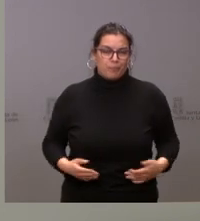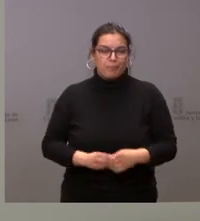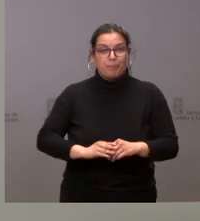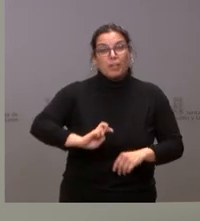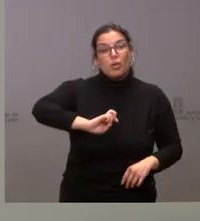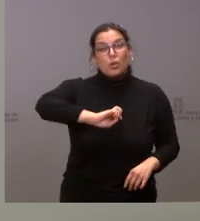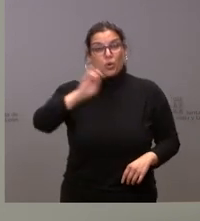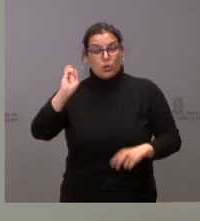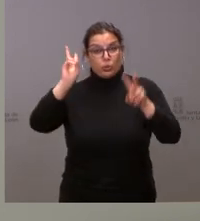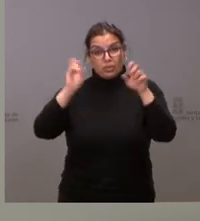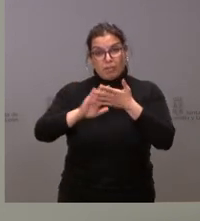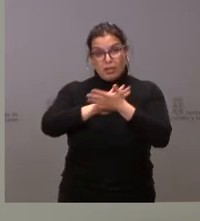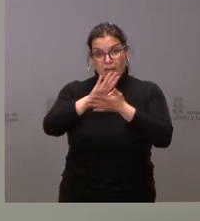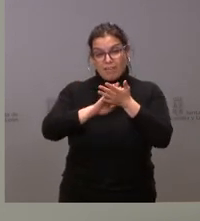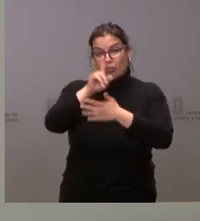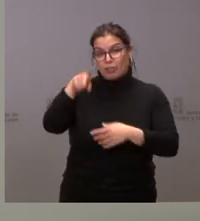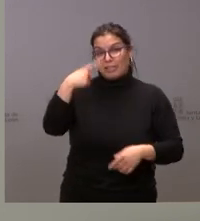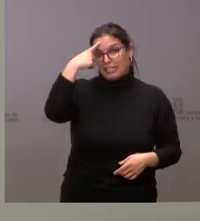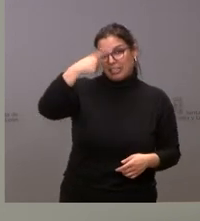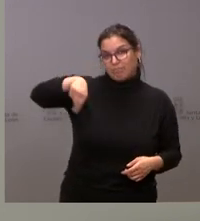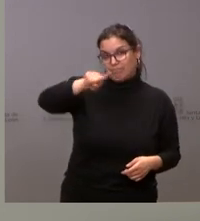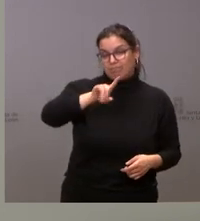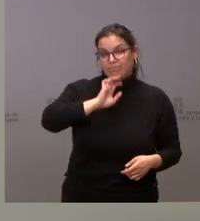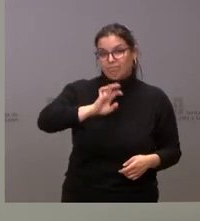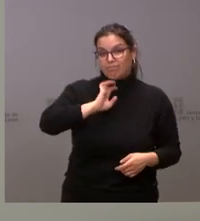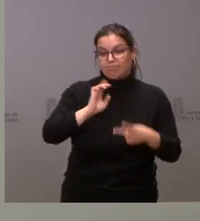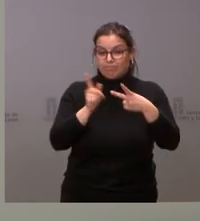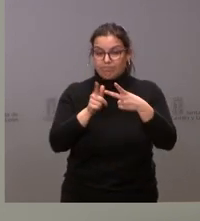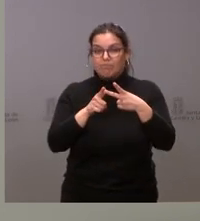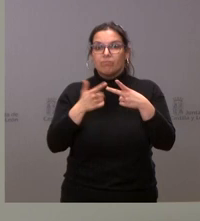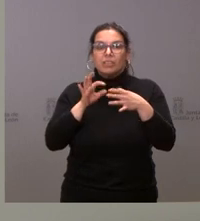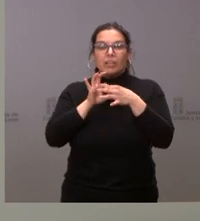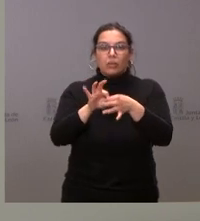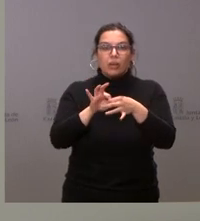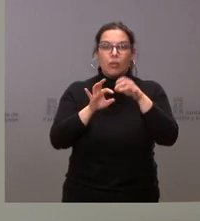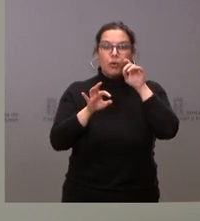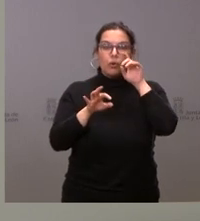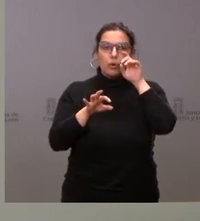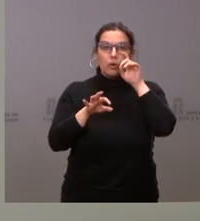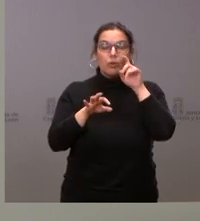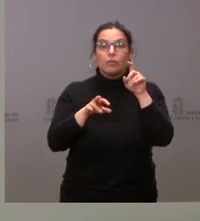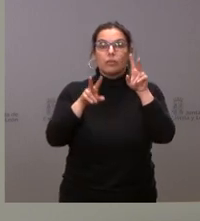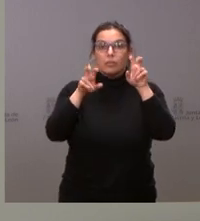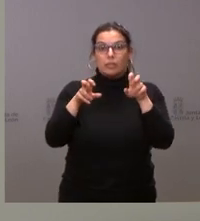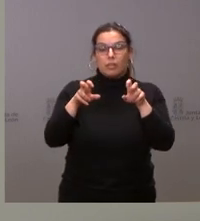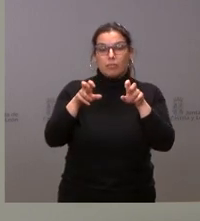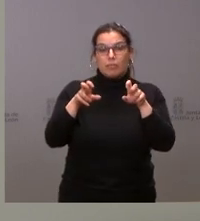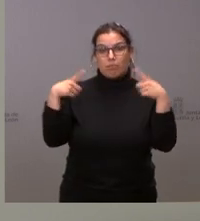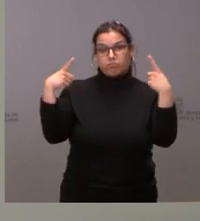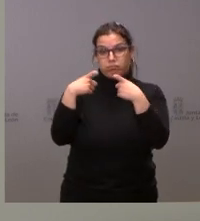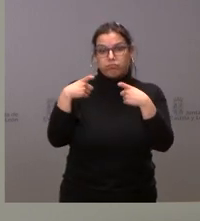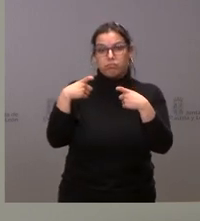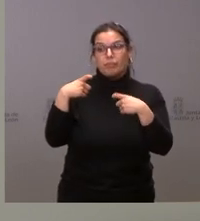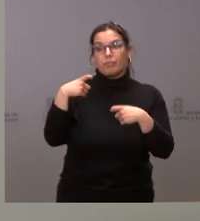que sé que les interesa y que les había anunciado es todo lo que tiene que ver con el conflicto en Ucrania, con la invasión